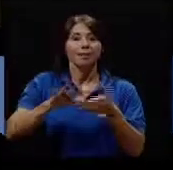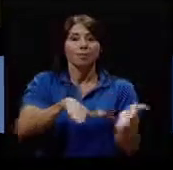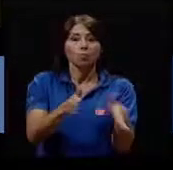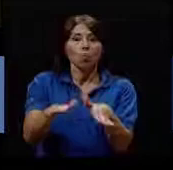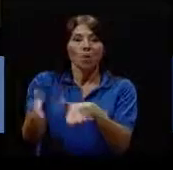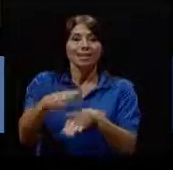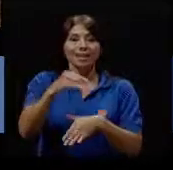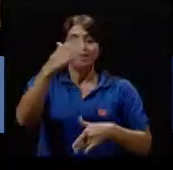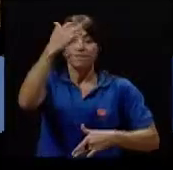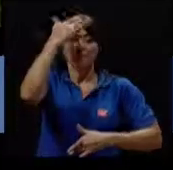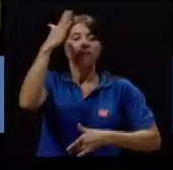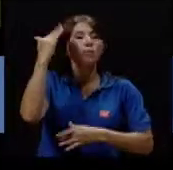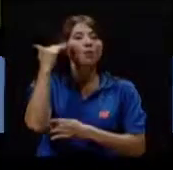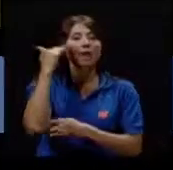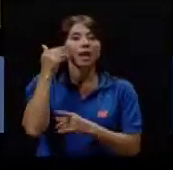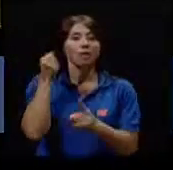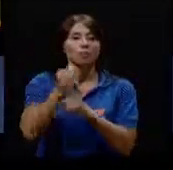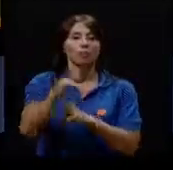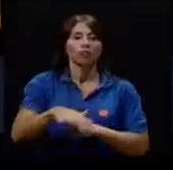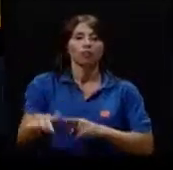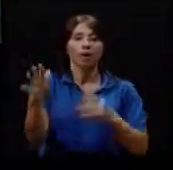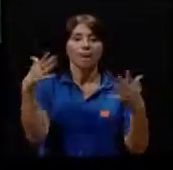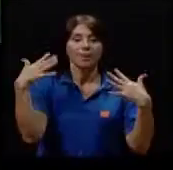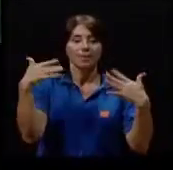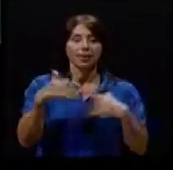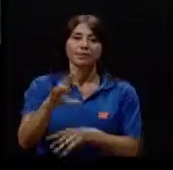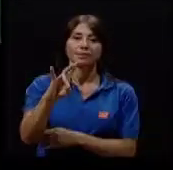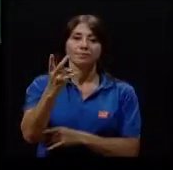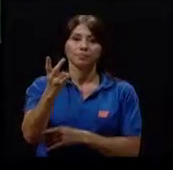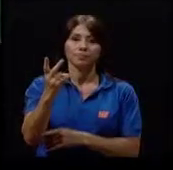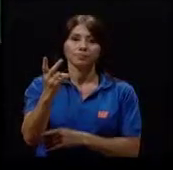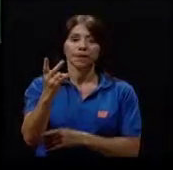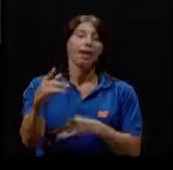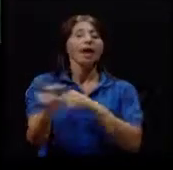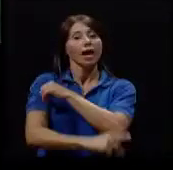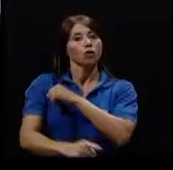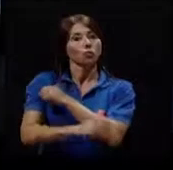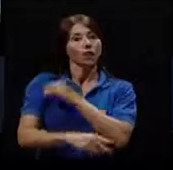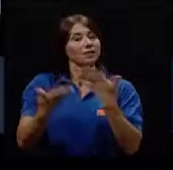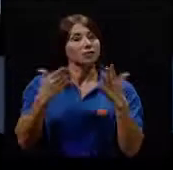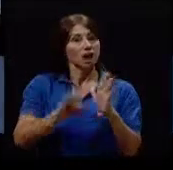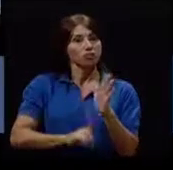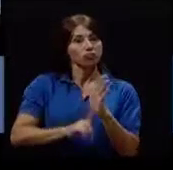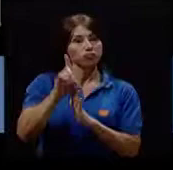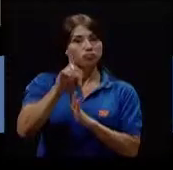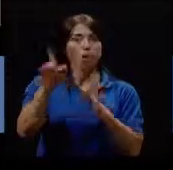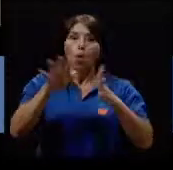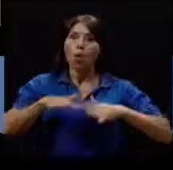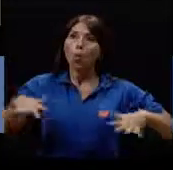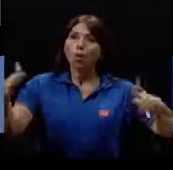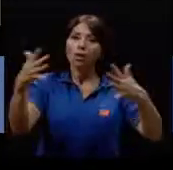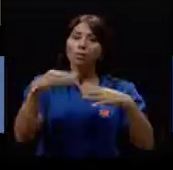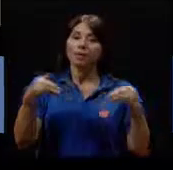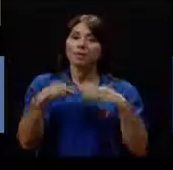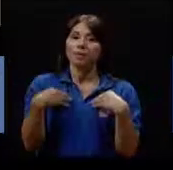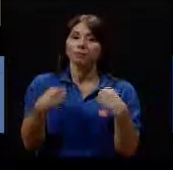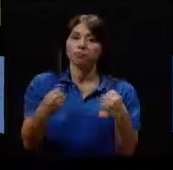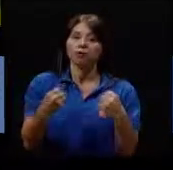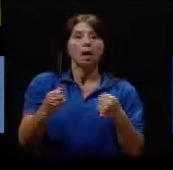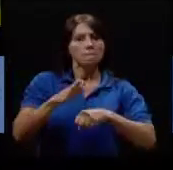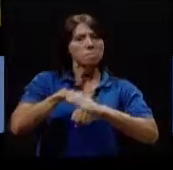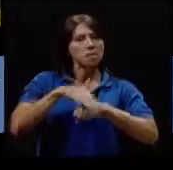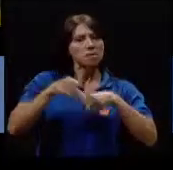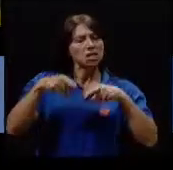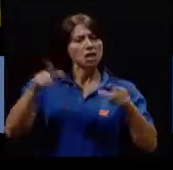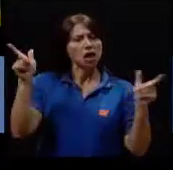se deben directamente a causas ambientales dato 7 en los países desarrollados un medio ambiente más saludable permitiría